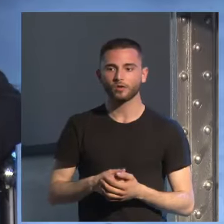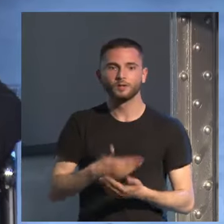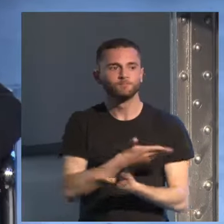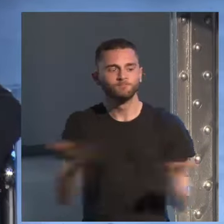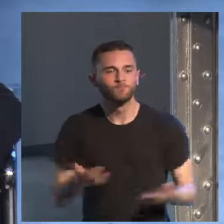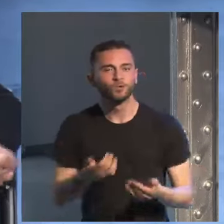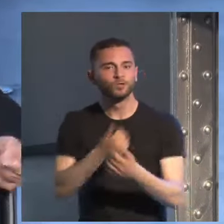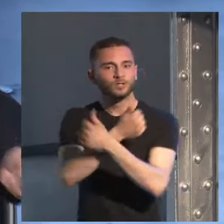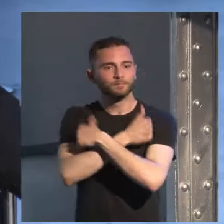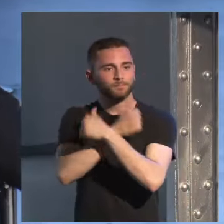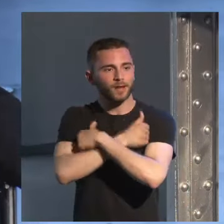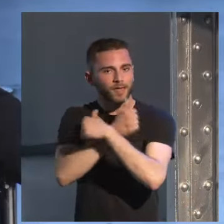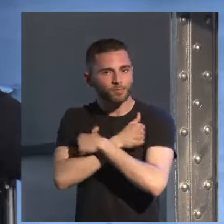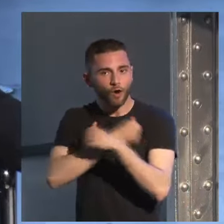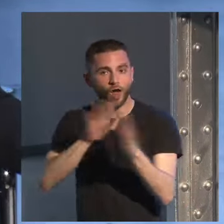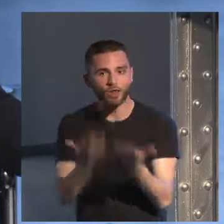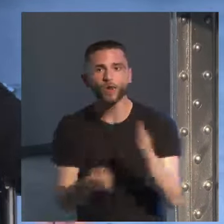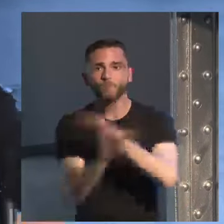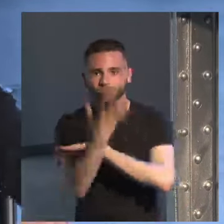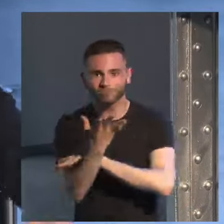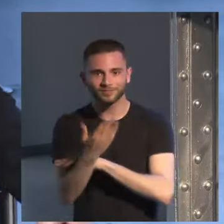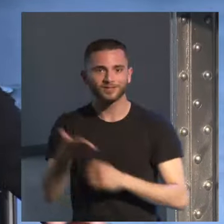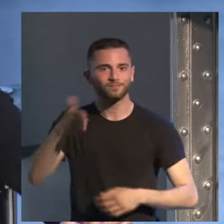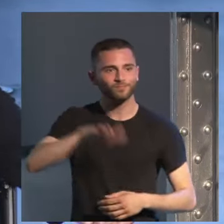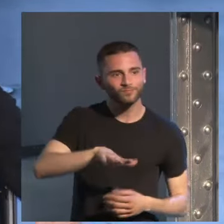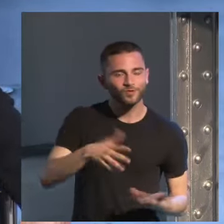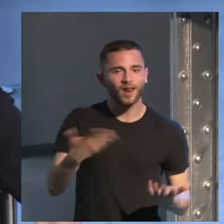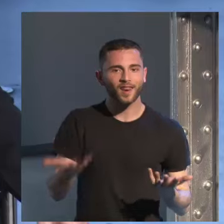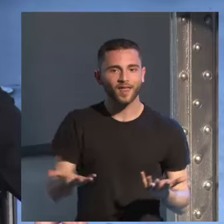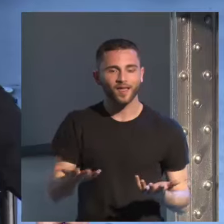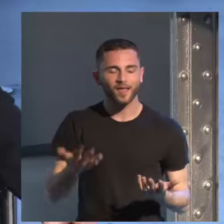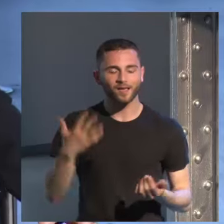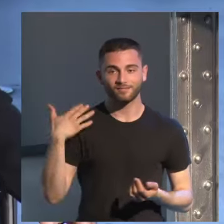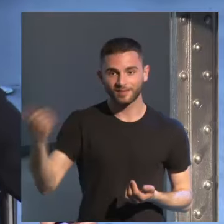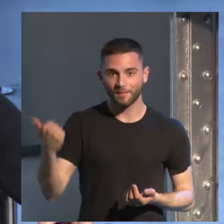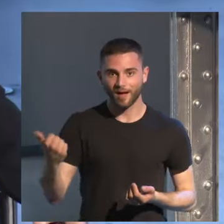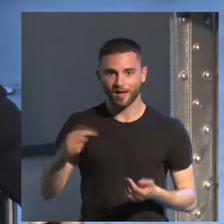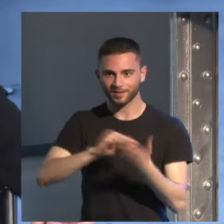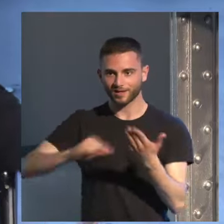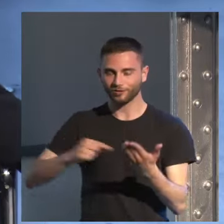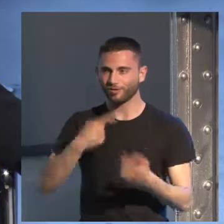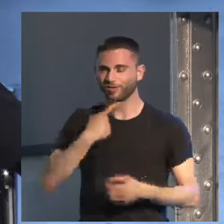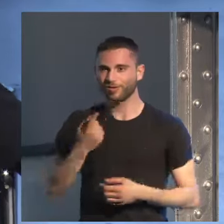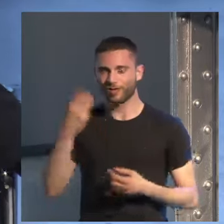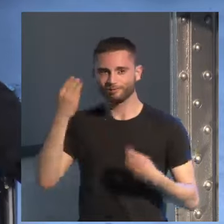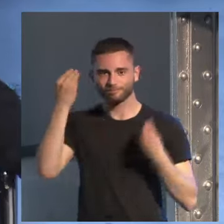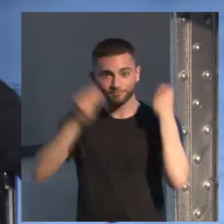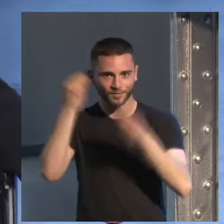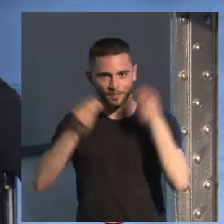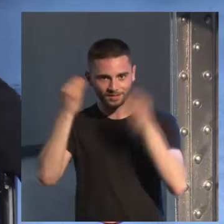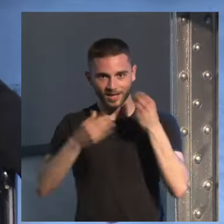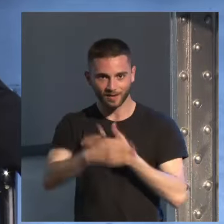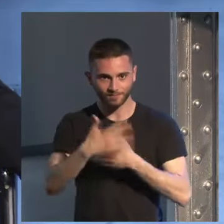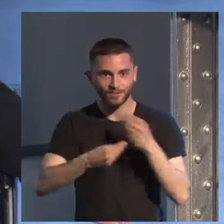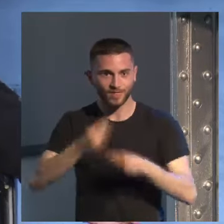el libro y se mueren y les llaman. Y el escritor dice, bueno, me lo pensaré. Pues me da mucha envidia, ¿no? No,